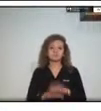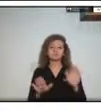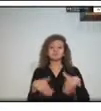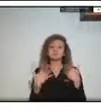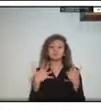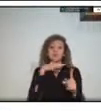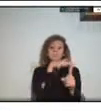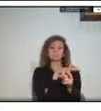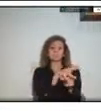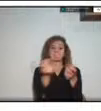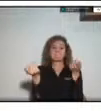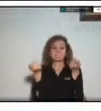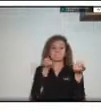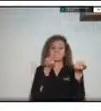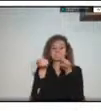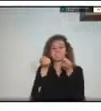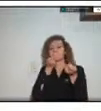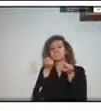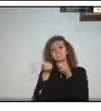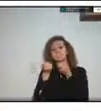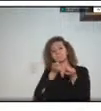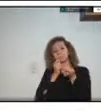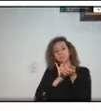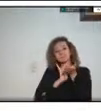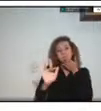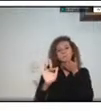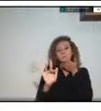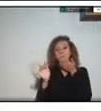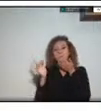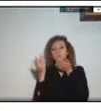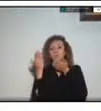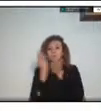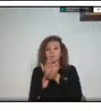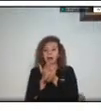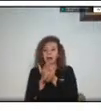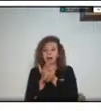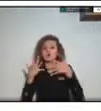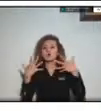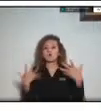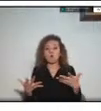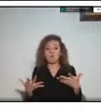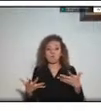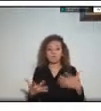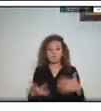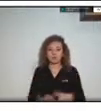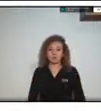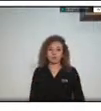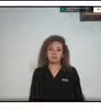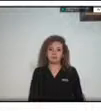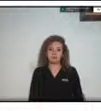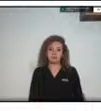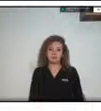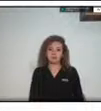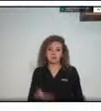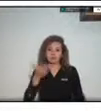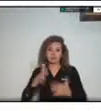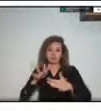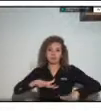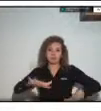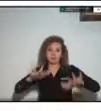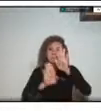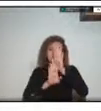manejo de las emergencias o eventualmente los desastres dependiendo del sitio donde se desarrolla el evento